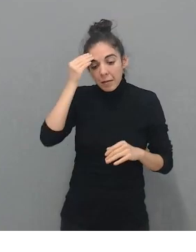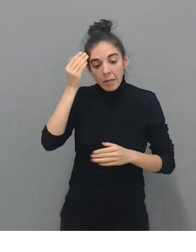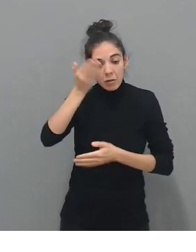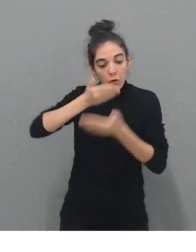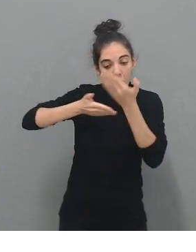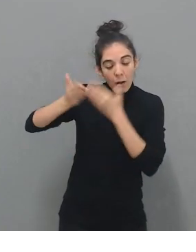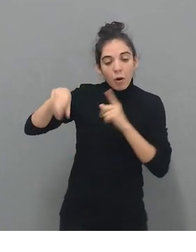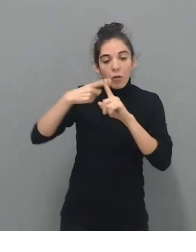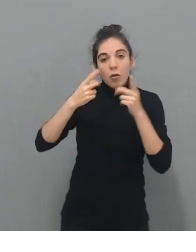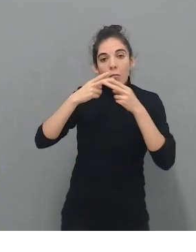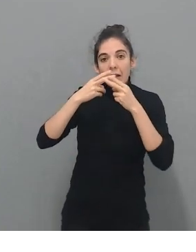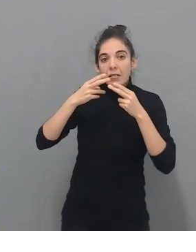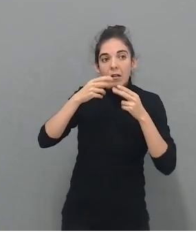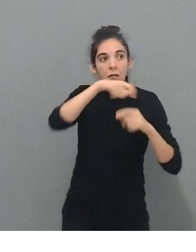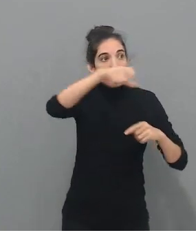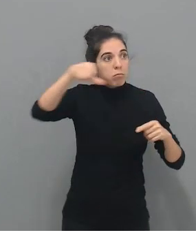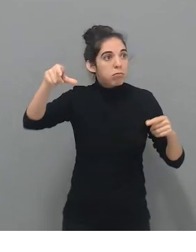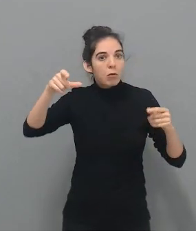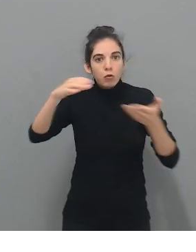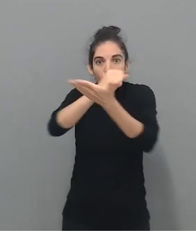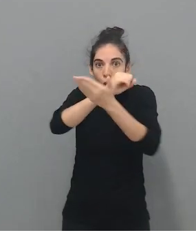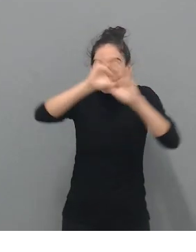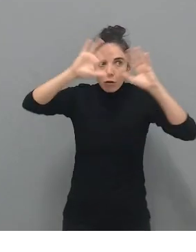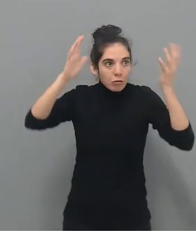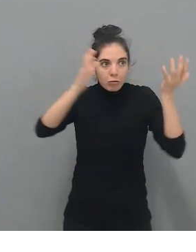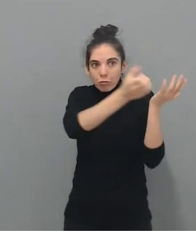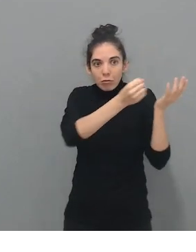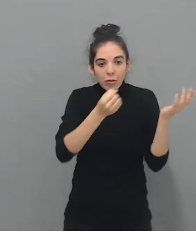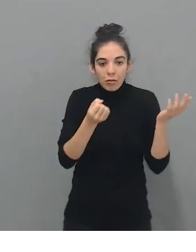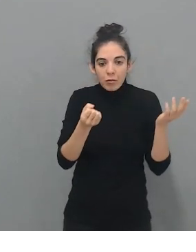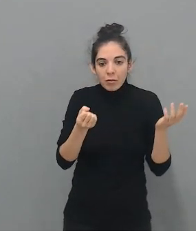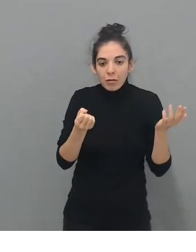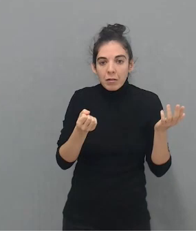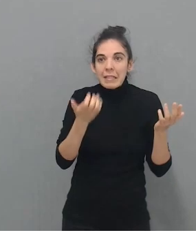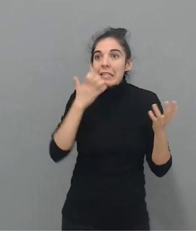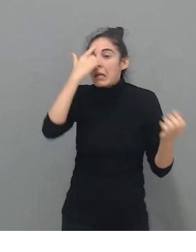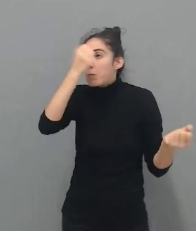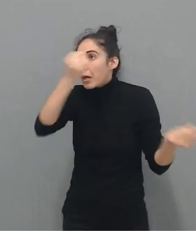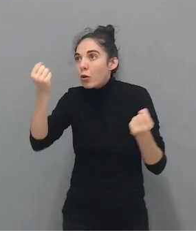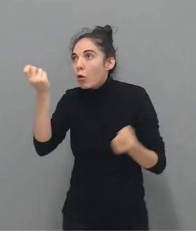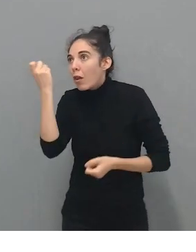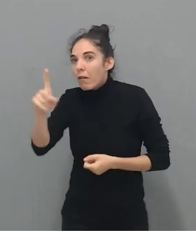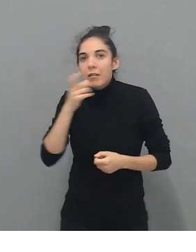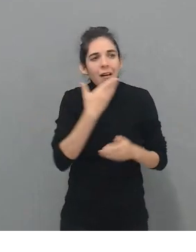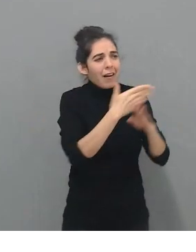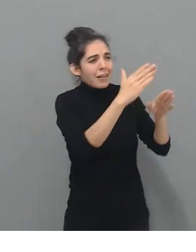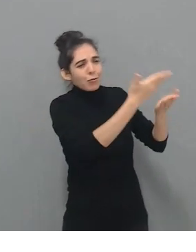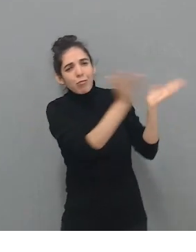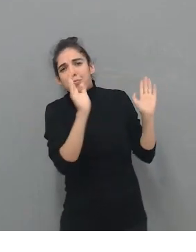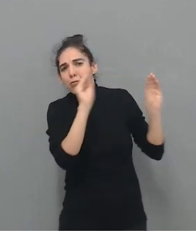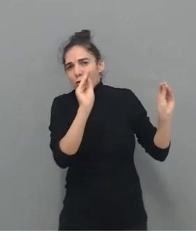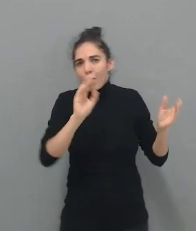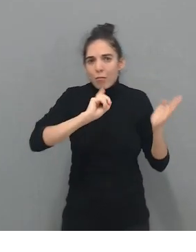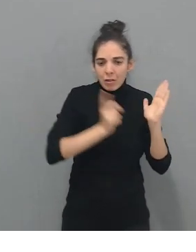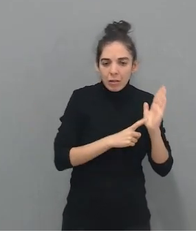es todo el mundo casi, excepto los expertos en Derecho y en Fiscalía y Laboral. Claro, no todo el mundo tiene por qué ser experto en Derecho. Porque